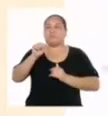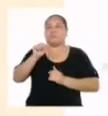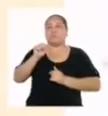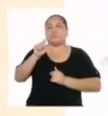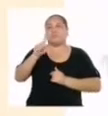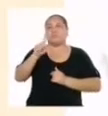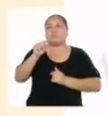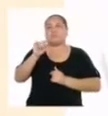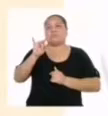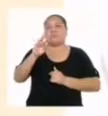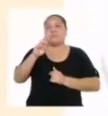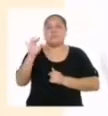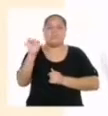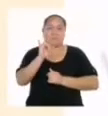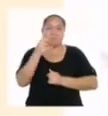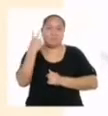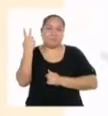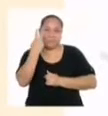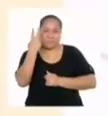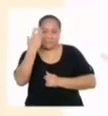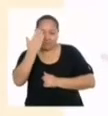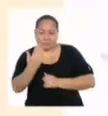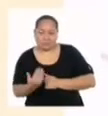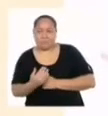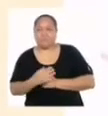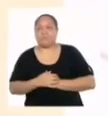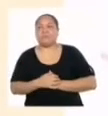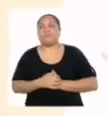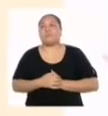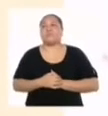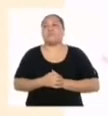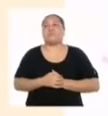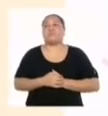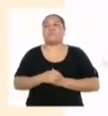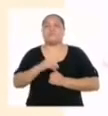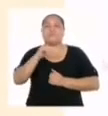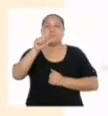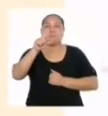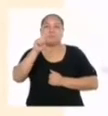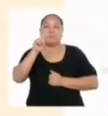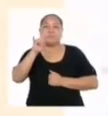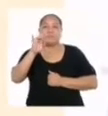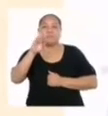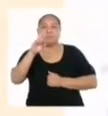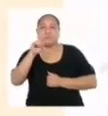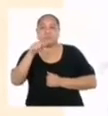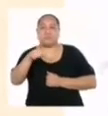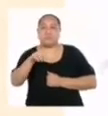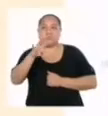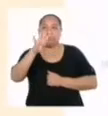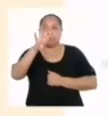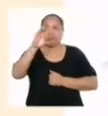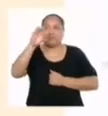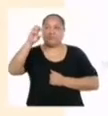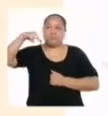Puede ser como esta línea verde que vemos en pantalla. La altura particular de este cilindro es de 4 centímetros